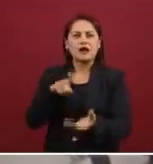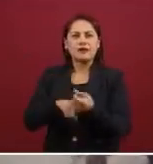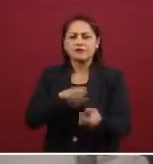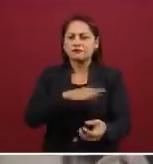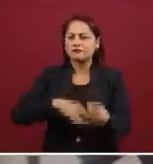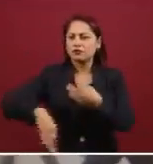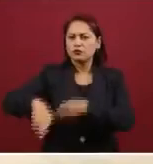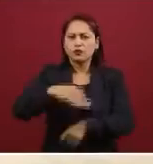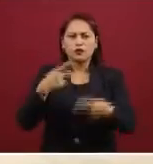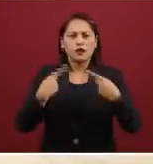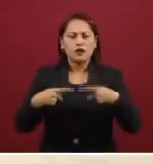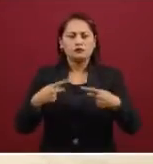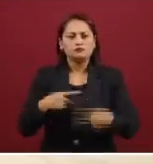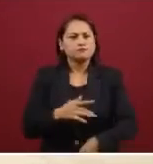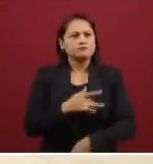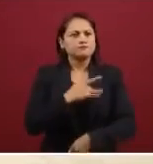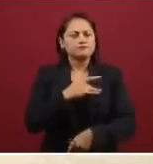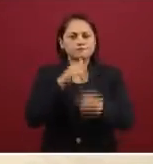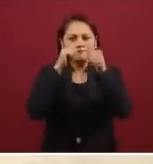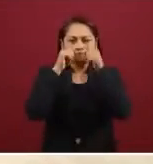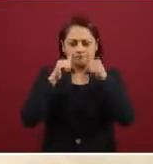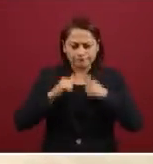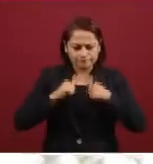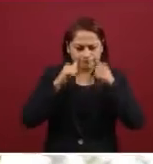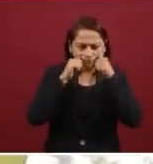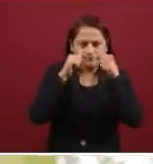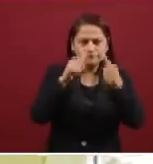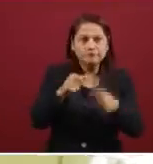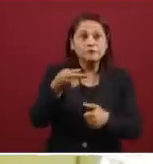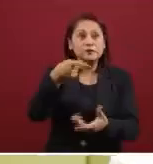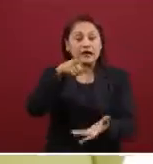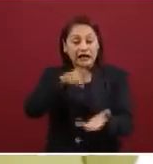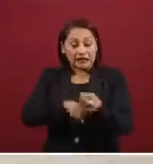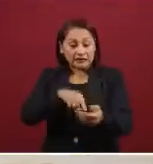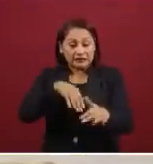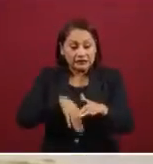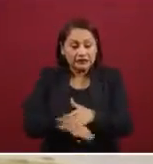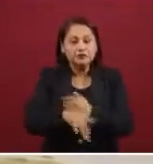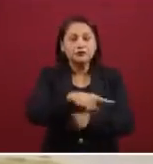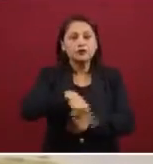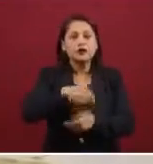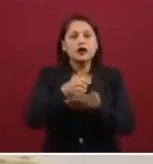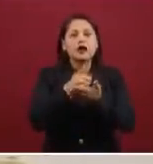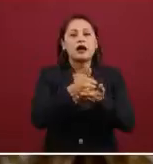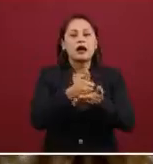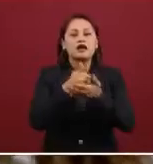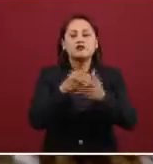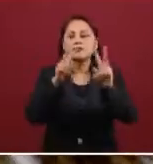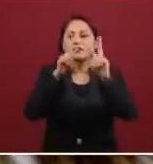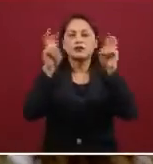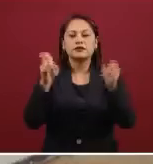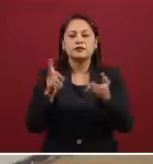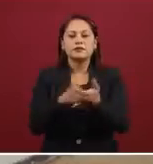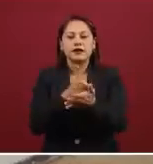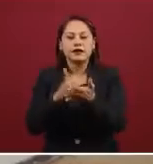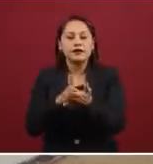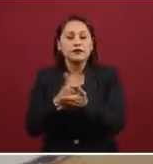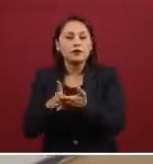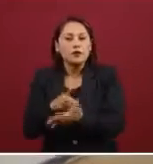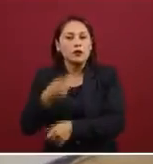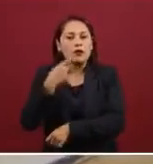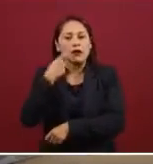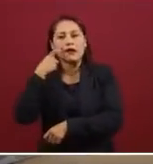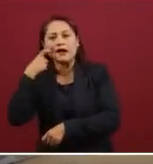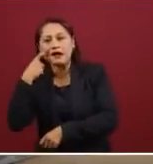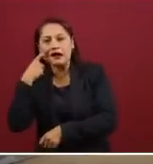van a brindar ayuda, así como información sobre prevención y tratamiento de adicciones. Te ofrecerán opciones culturales, educativas